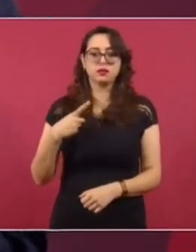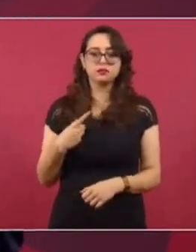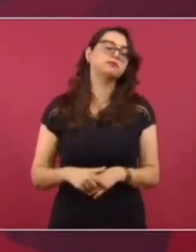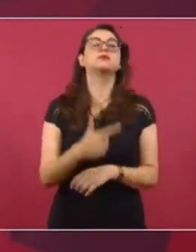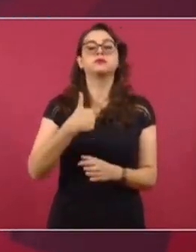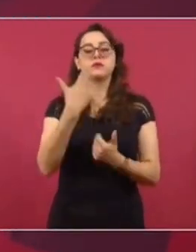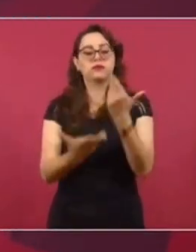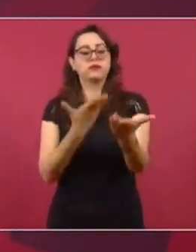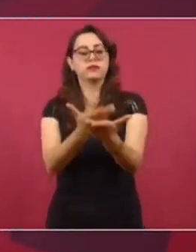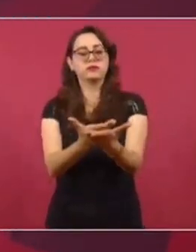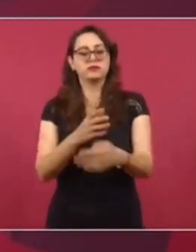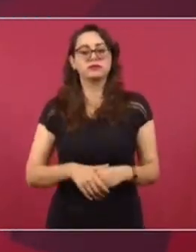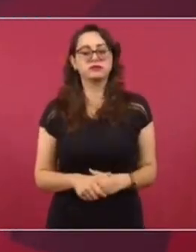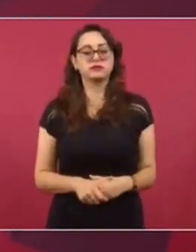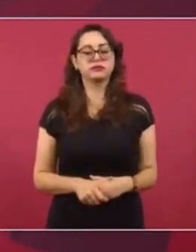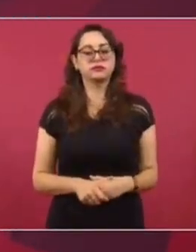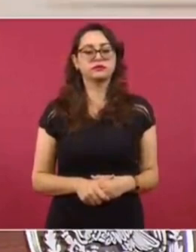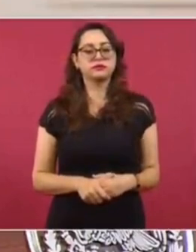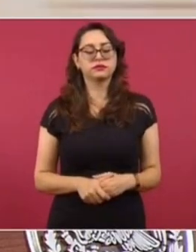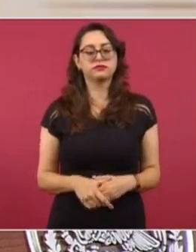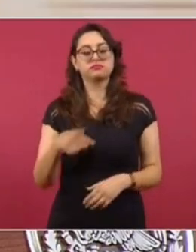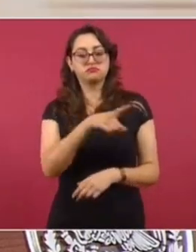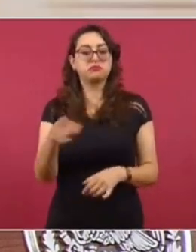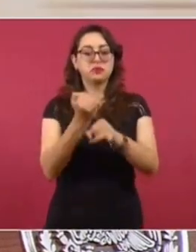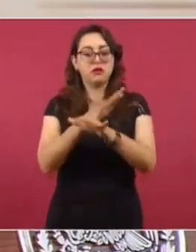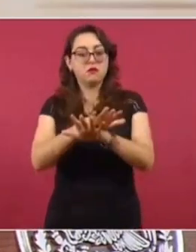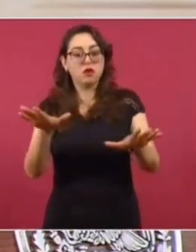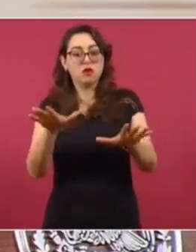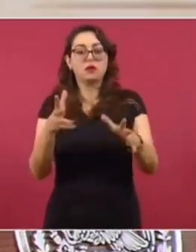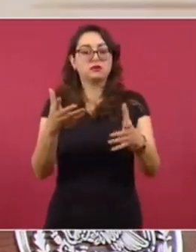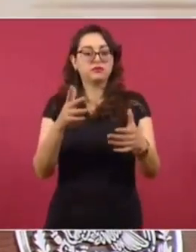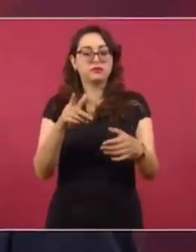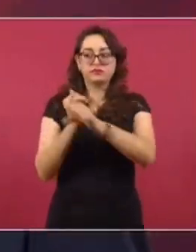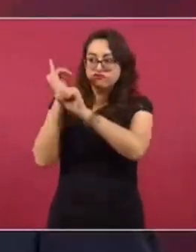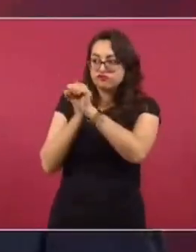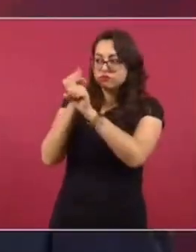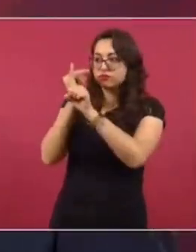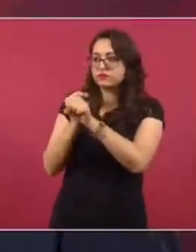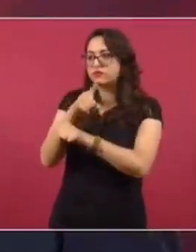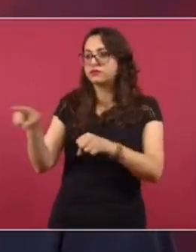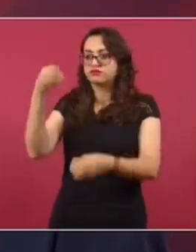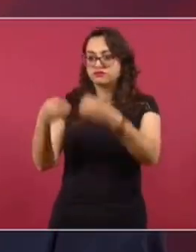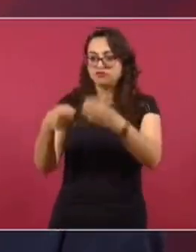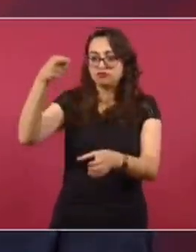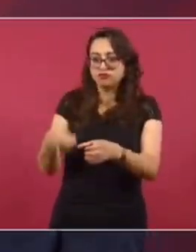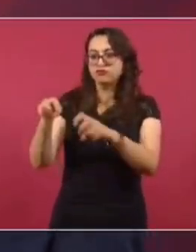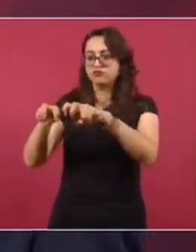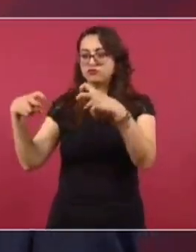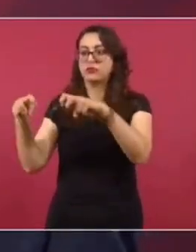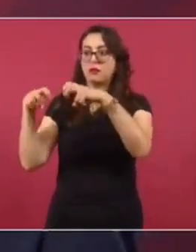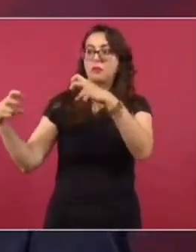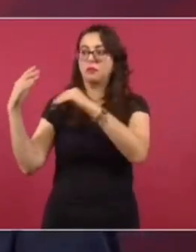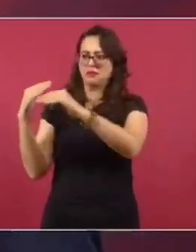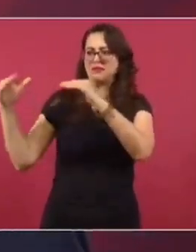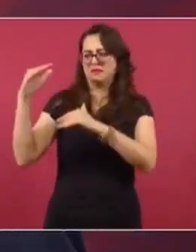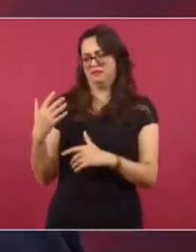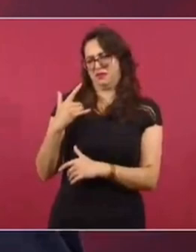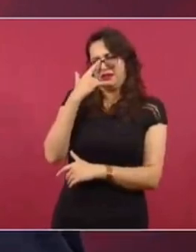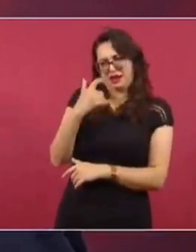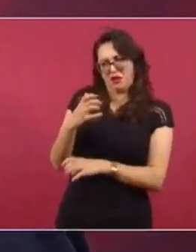les propongo algo. Cuando tengan información sobre los bienes de los ministros, magistrados y jueces, que están más allá de lo normal,